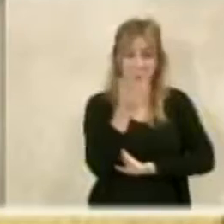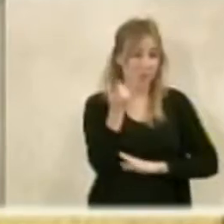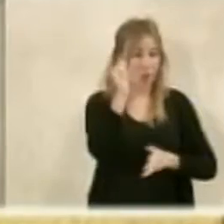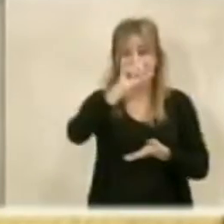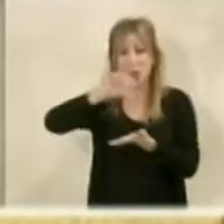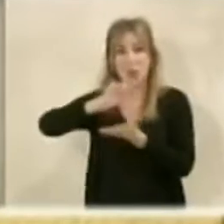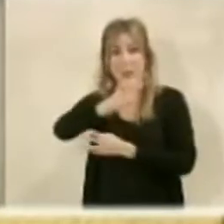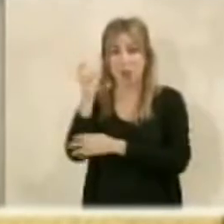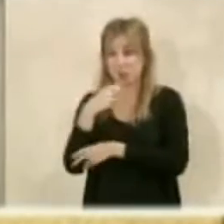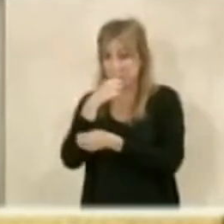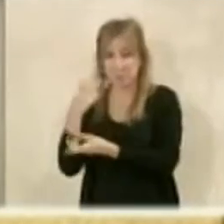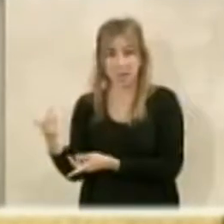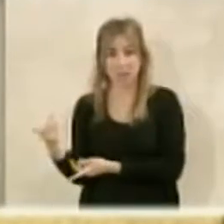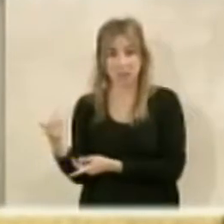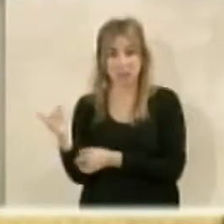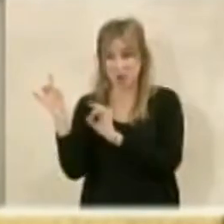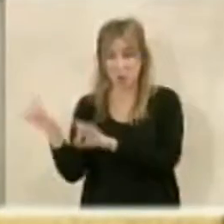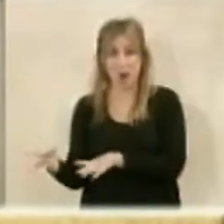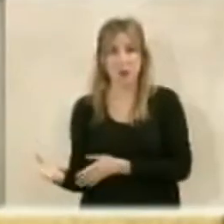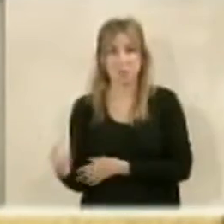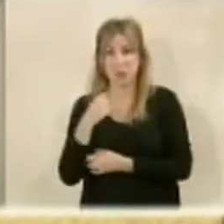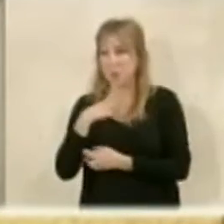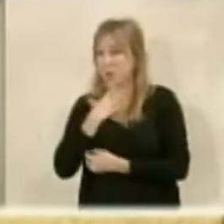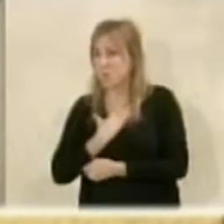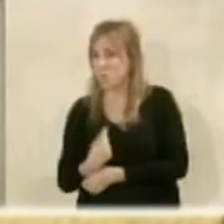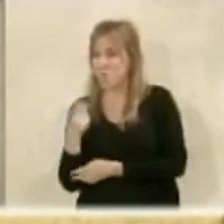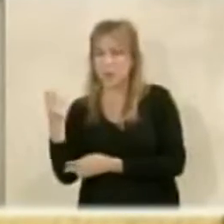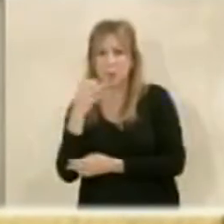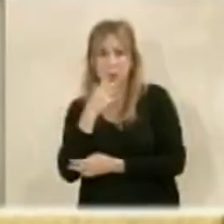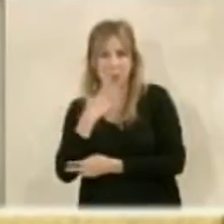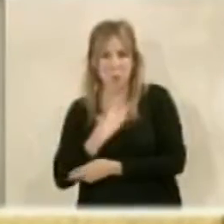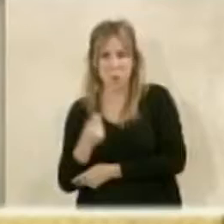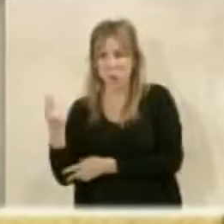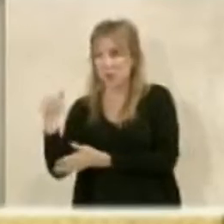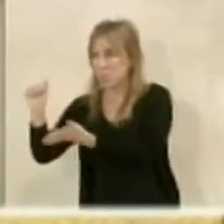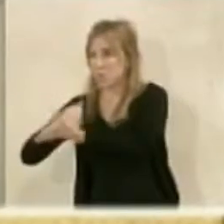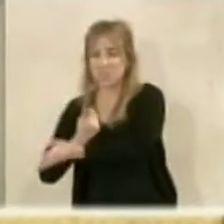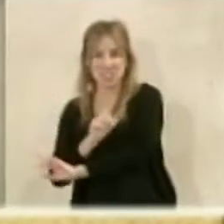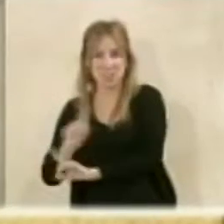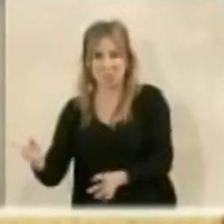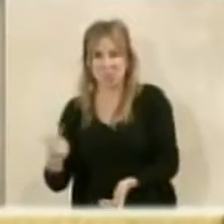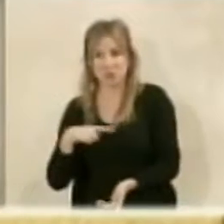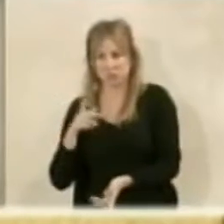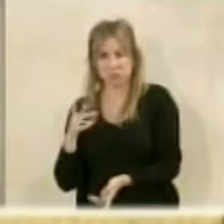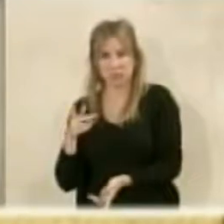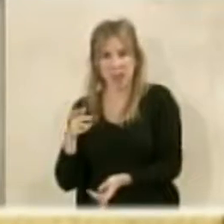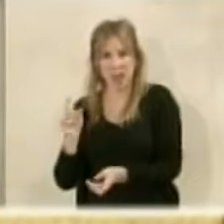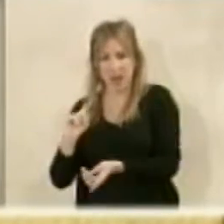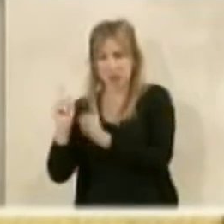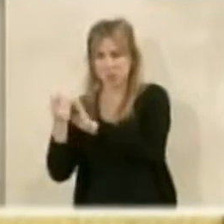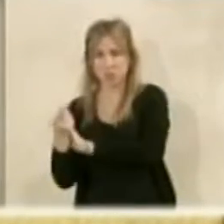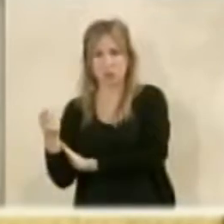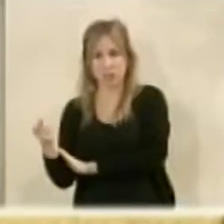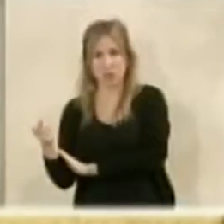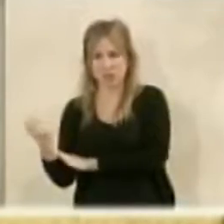lo ha sido, porque yo no he visto que Murcia sea un desierto, sino todo lo contrario, yo creo lo que he visto es que Murcia